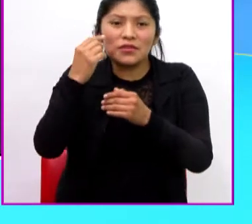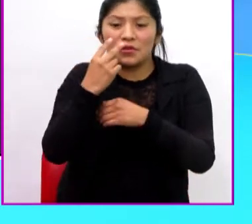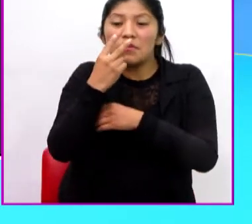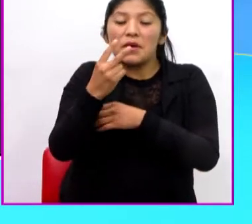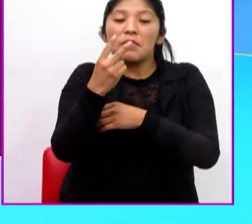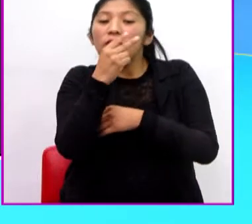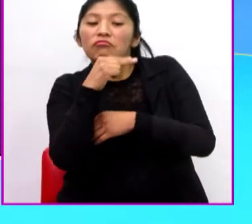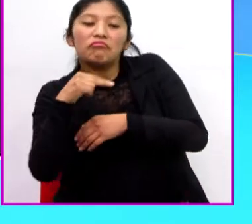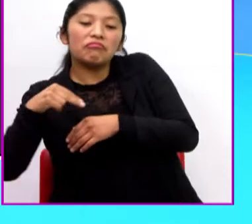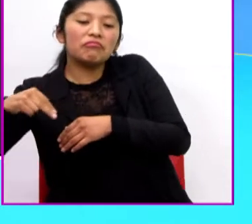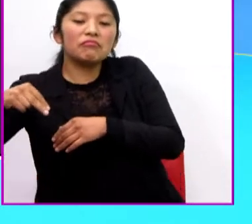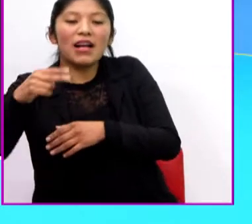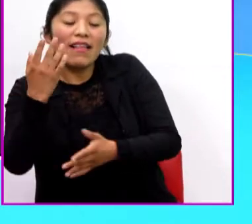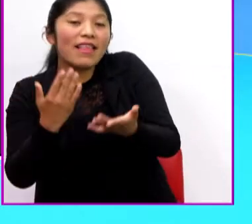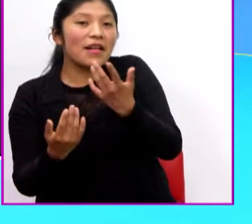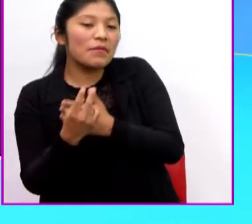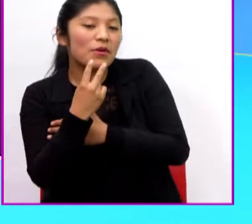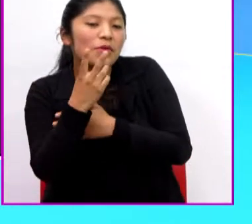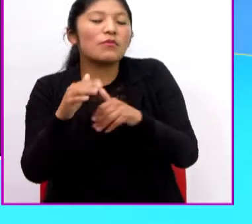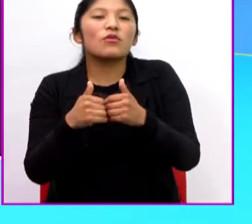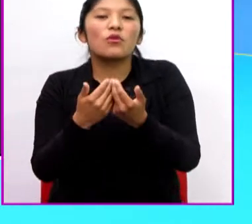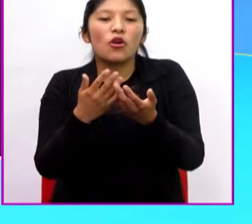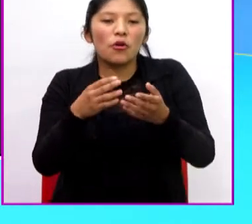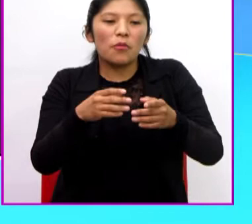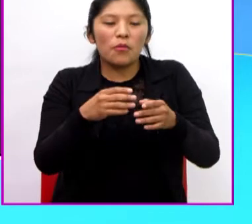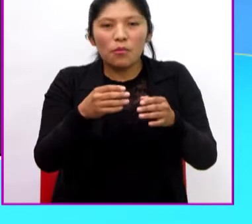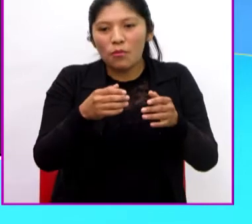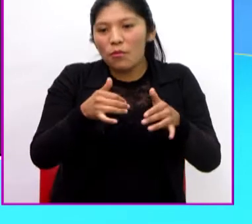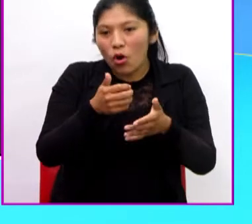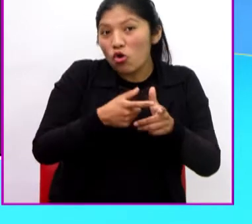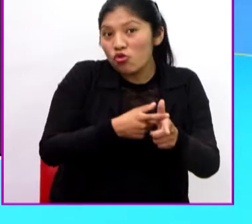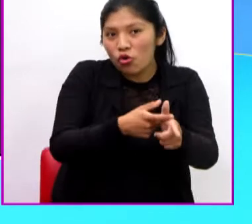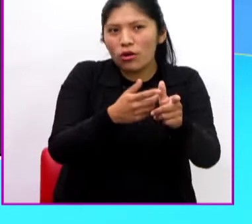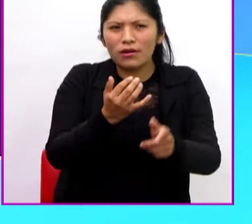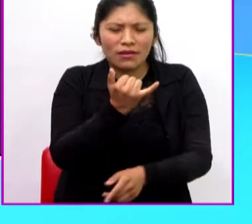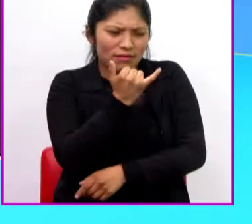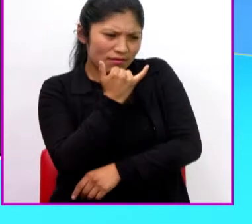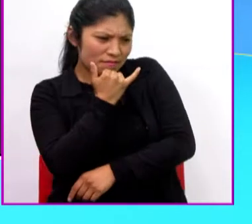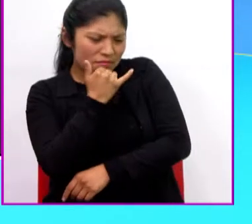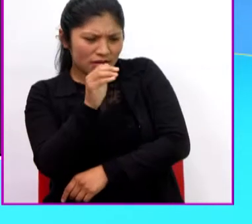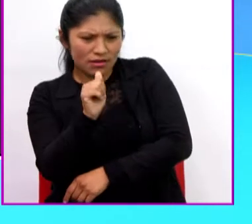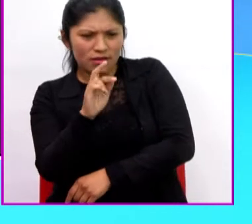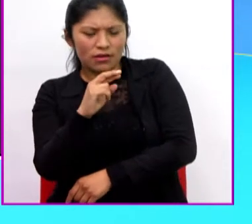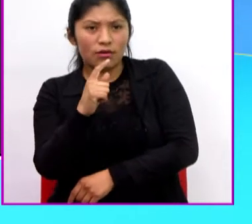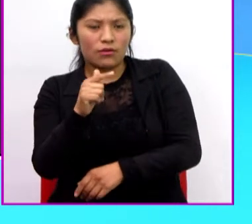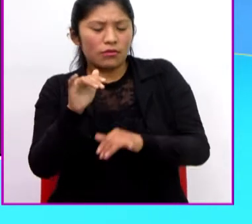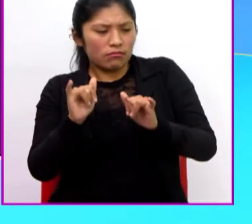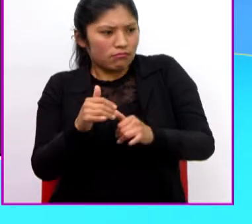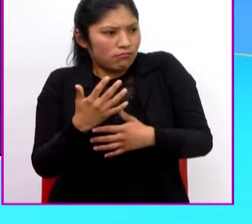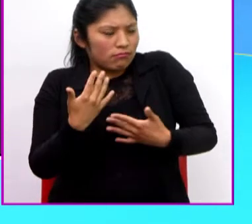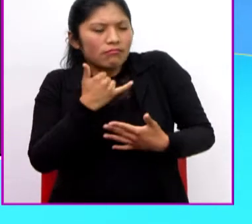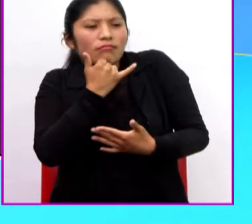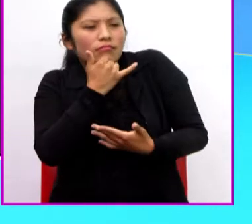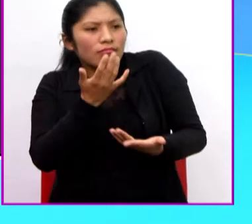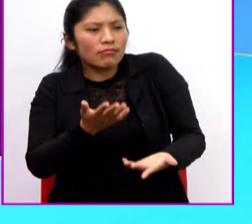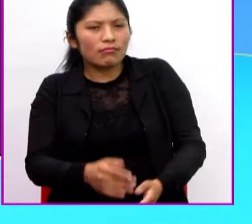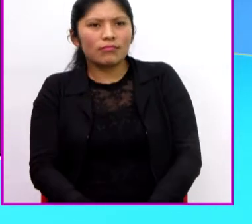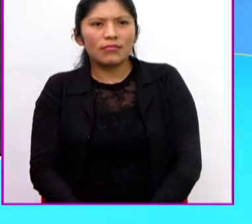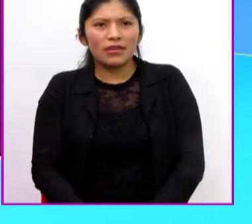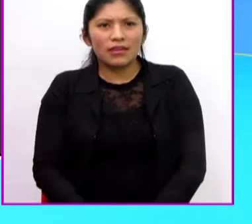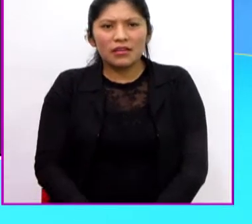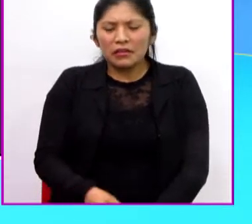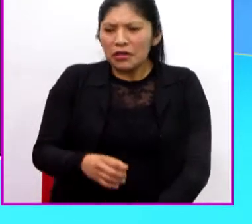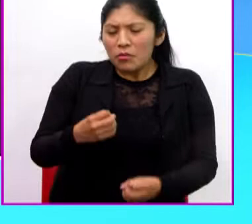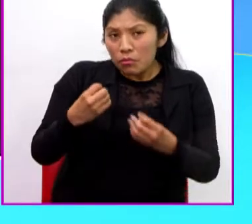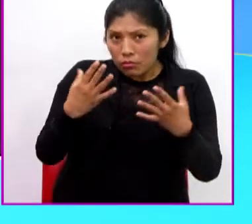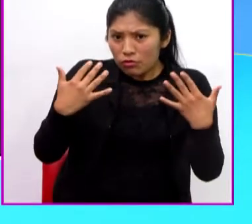atrás, tal vez hasta veamos cómo lo sueltan. ¿Qué pasa, Arturo? Te quedaste helado. ¿Tan bravo es el